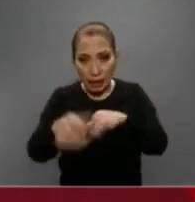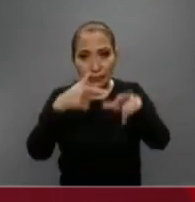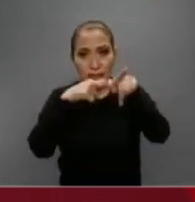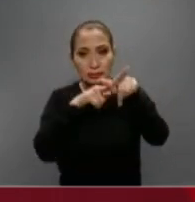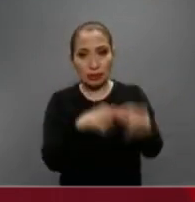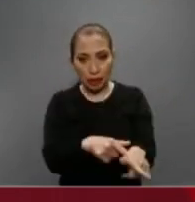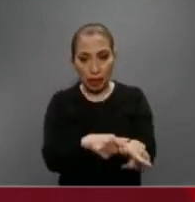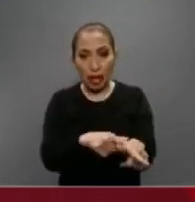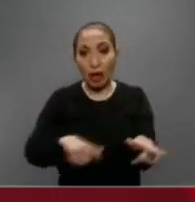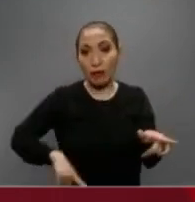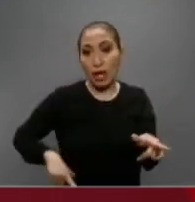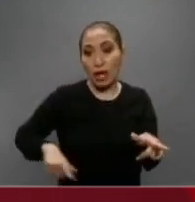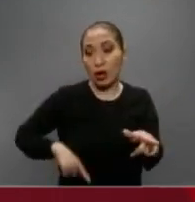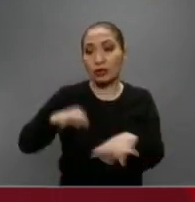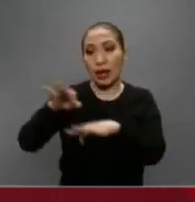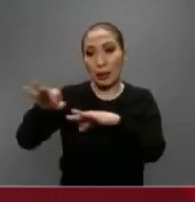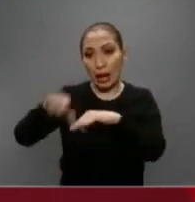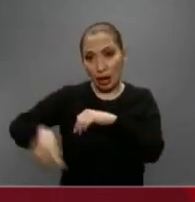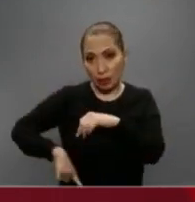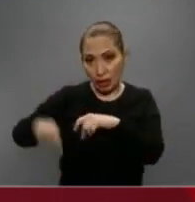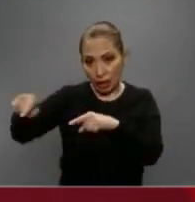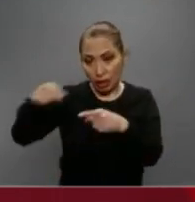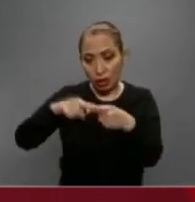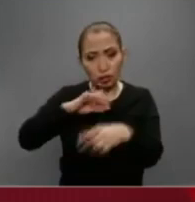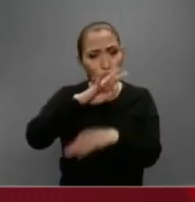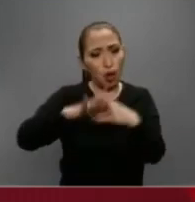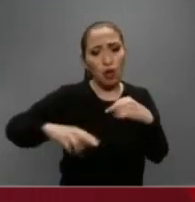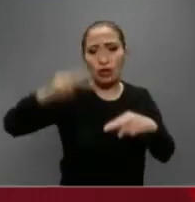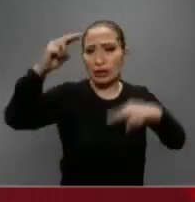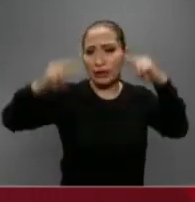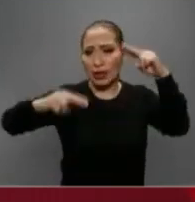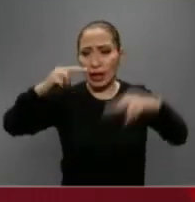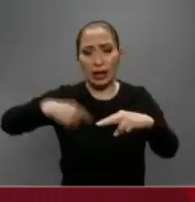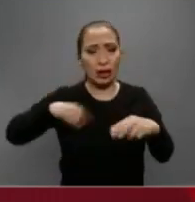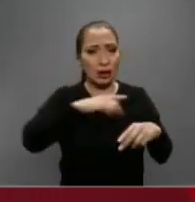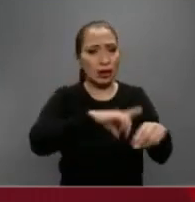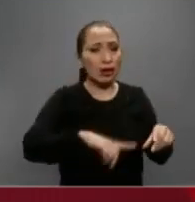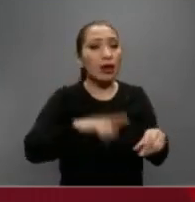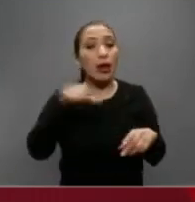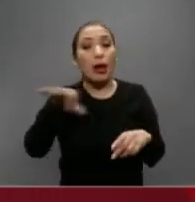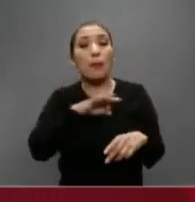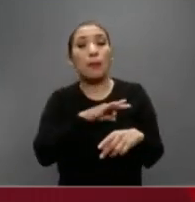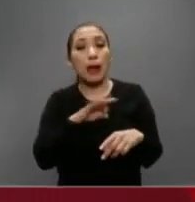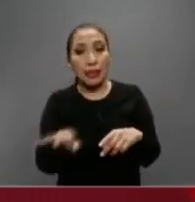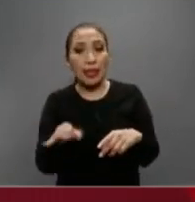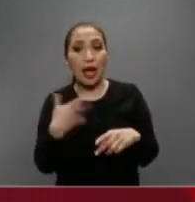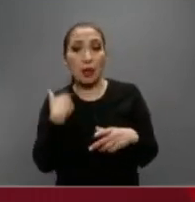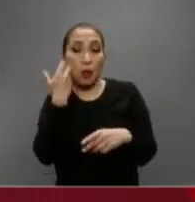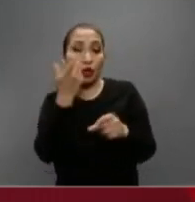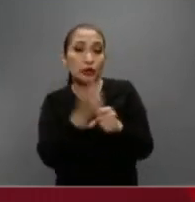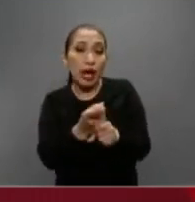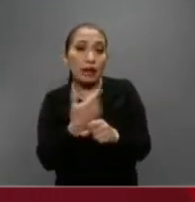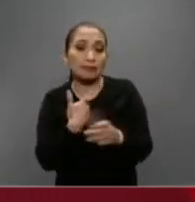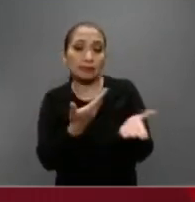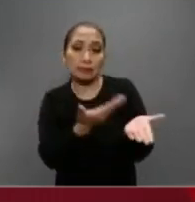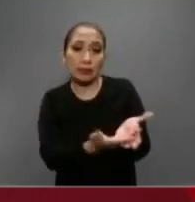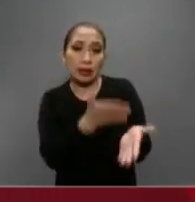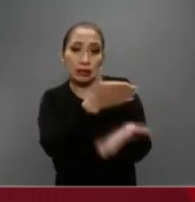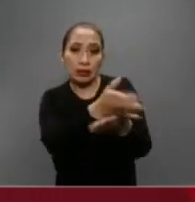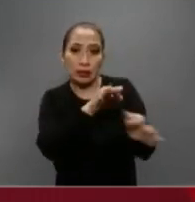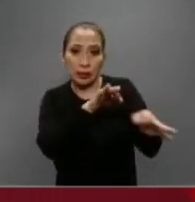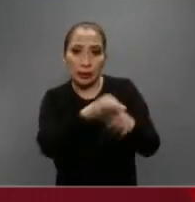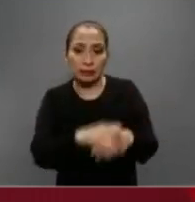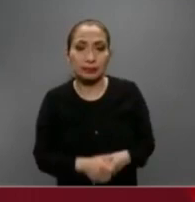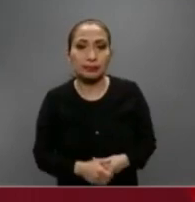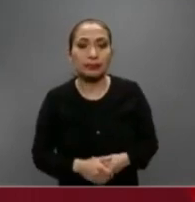público, esto incluye a los funcionarios de gobierno de todos los niveles, podrá de manera voluntaria presentarse a